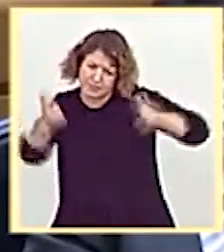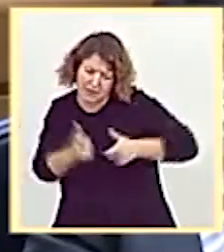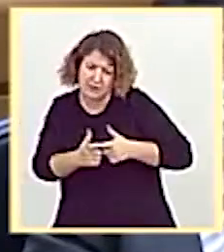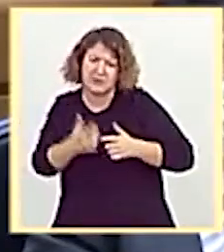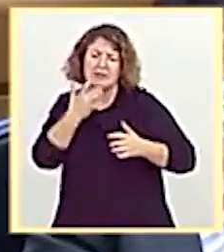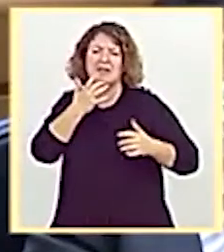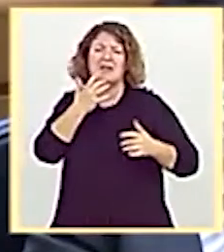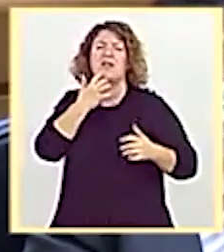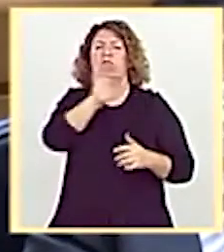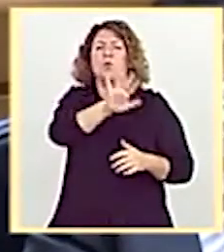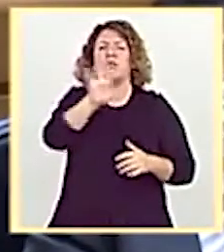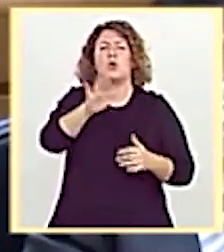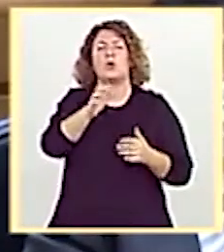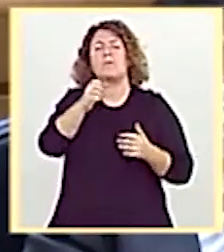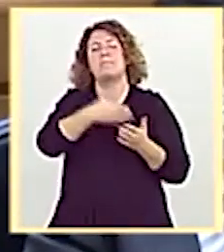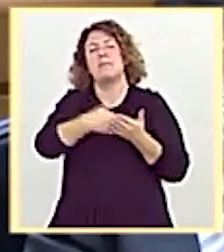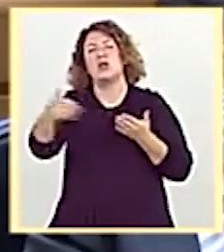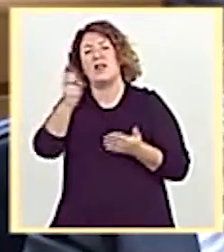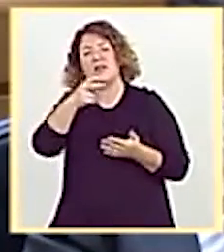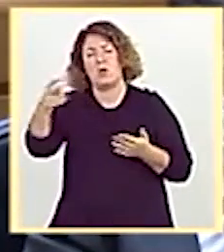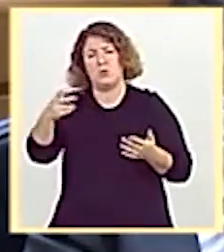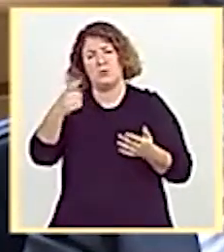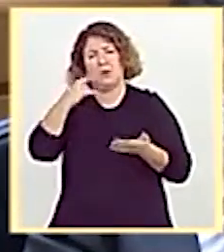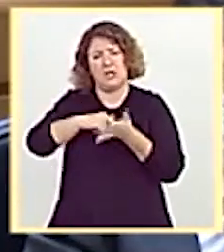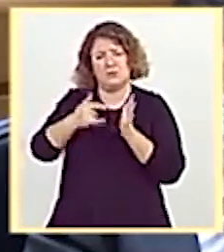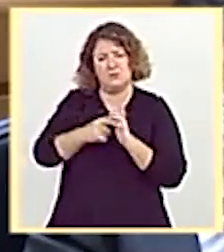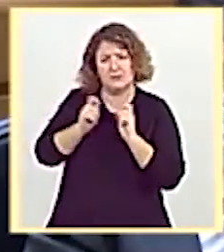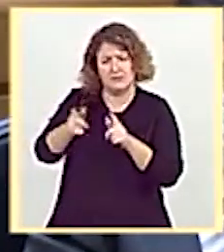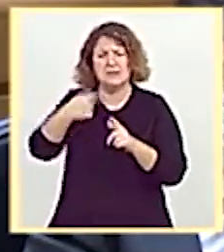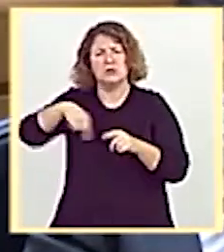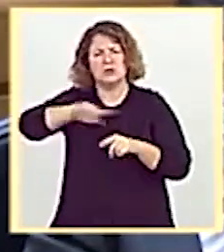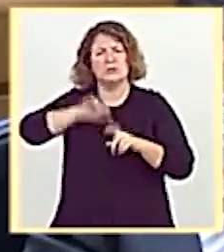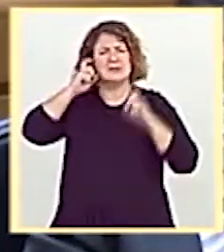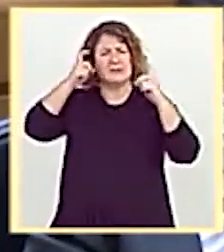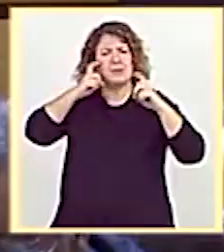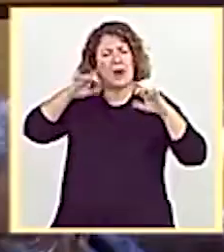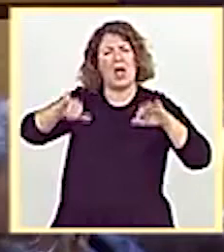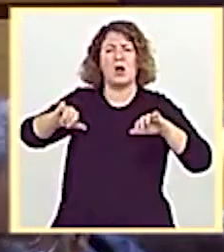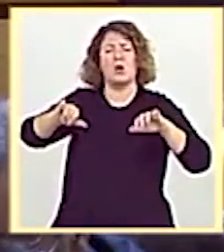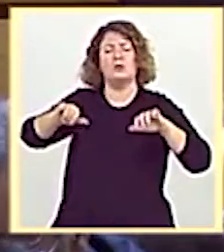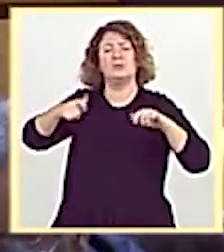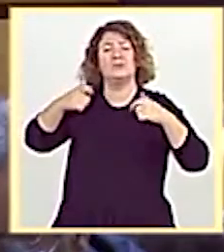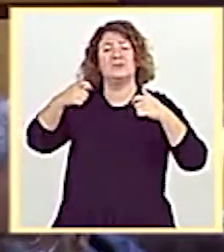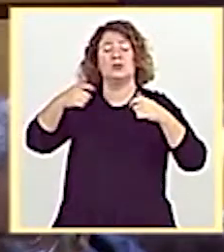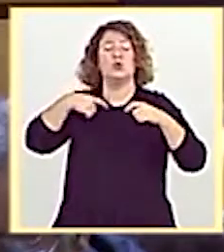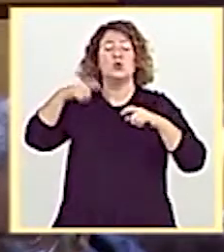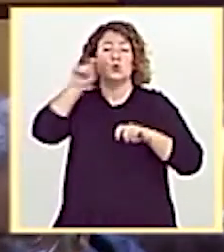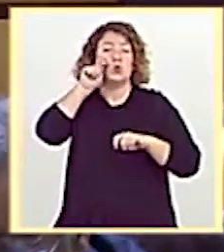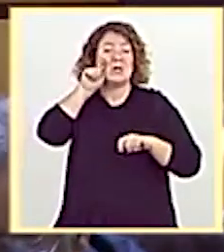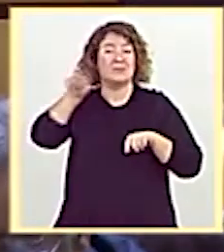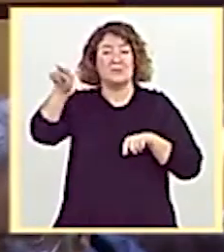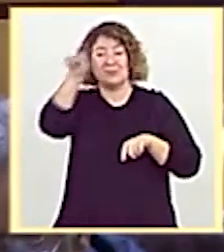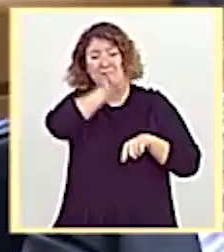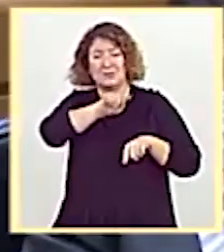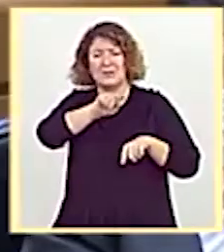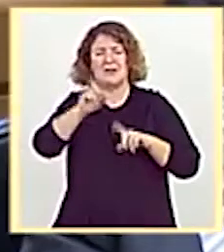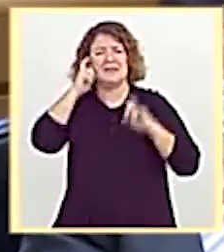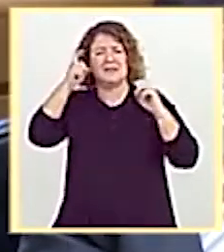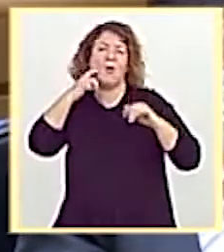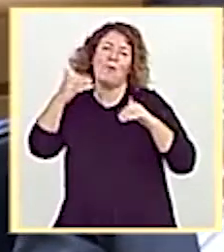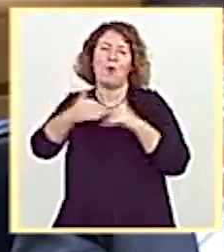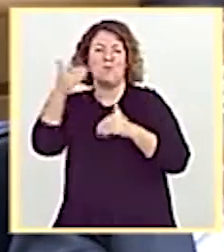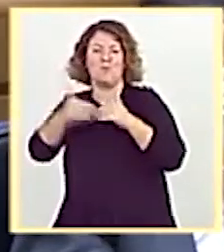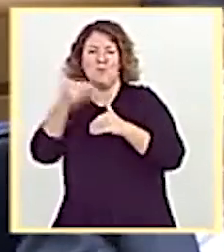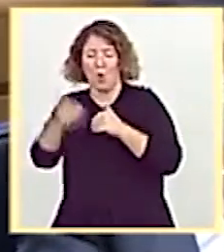millones de euros, como bien señalada, también estamos trabajando en modernizar nuestros destinos turísticos y los planes de sostenibilidad